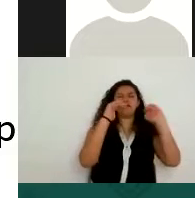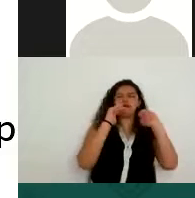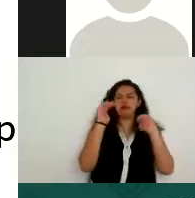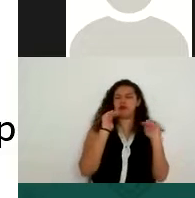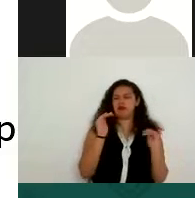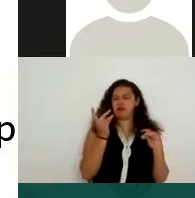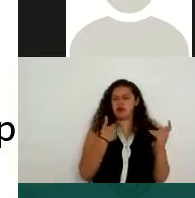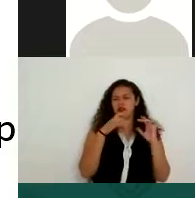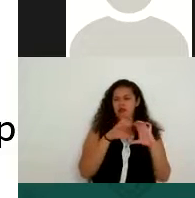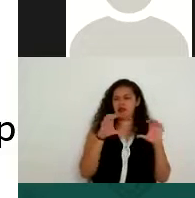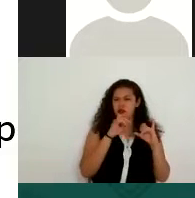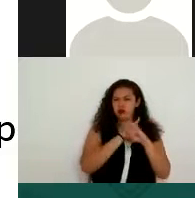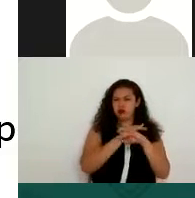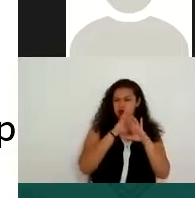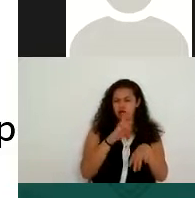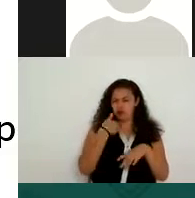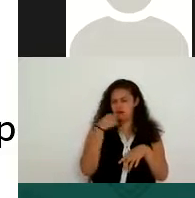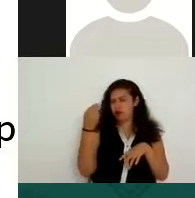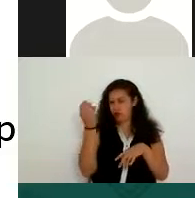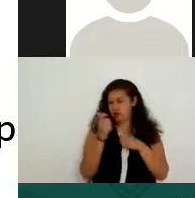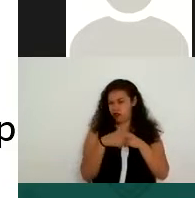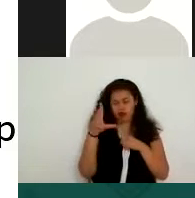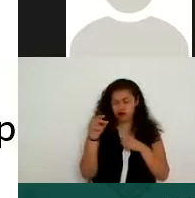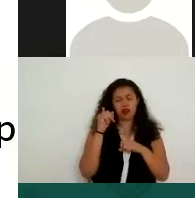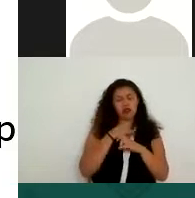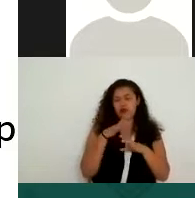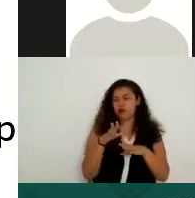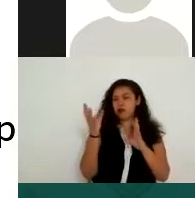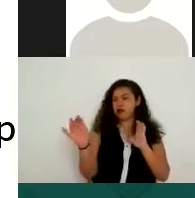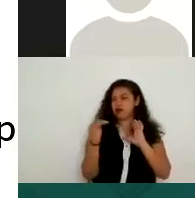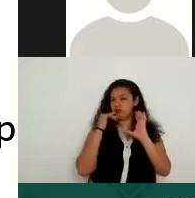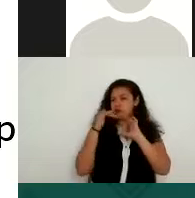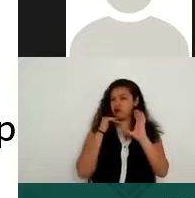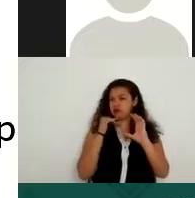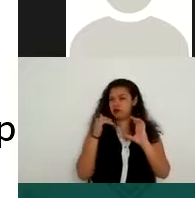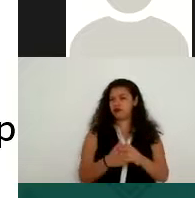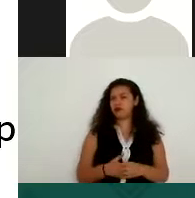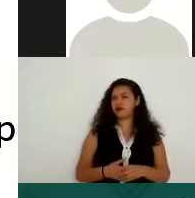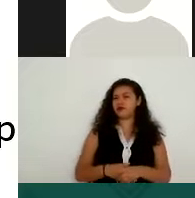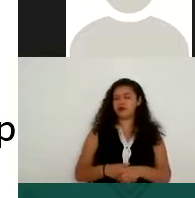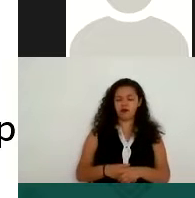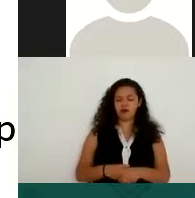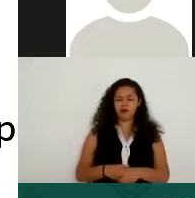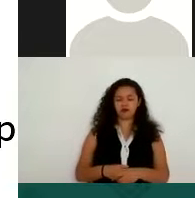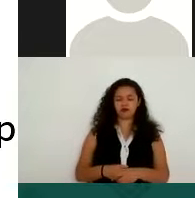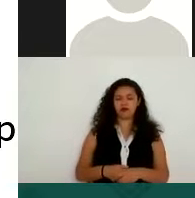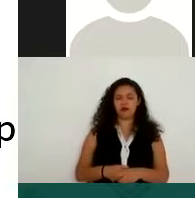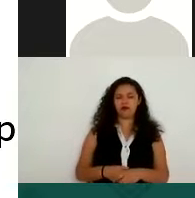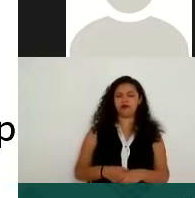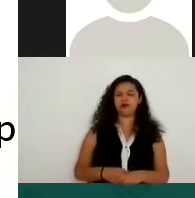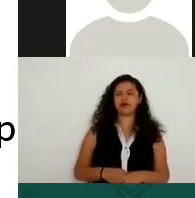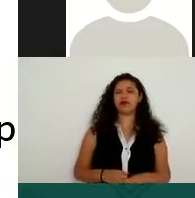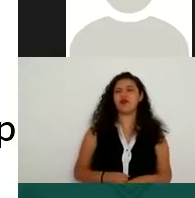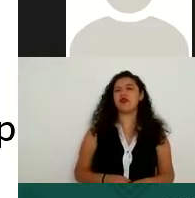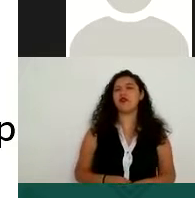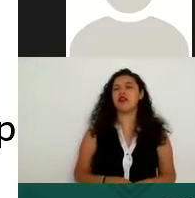solicite. Ahí llega y ahí llega la información y llegan los documentos que contienen esa información. Entonces, yo ya la estoy recibiendo, ya